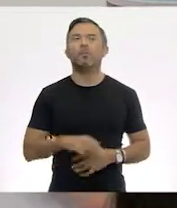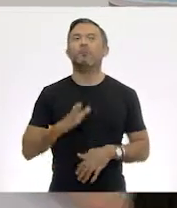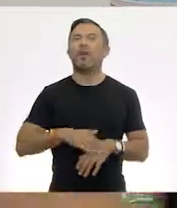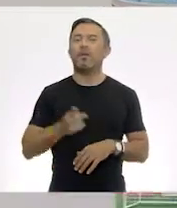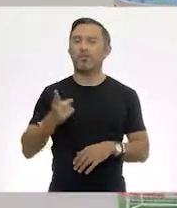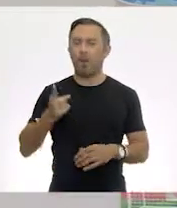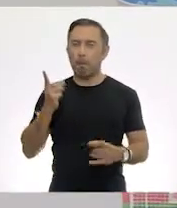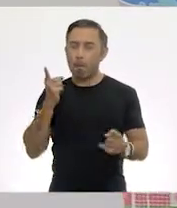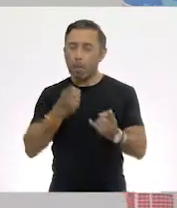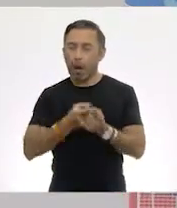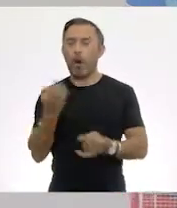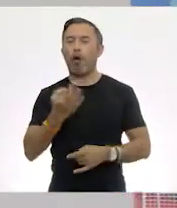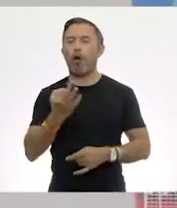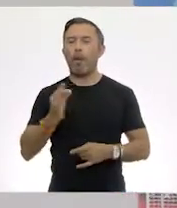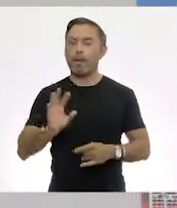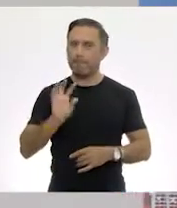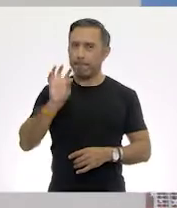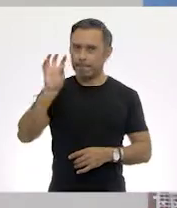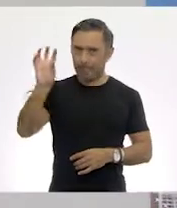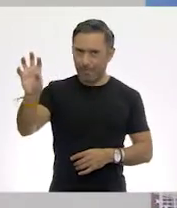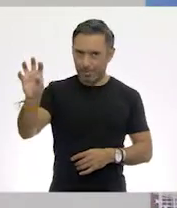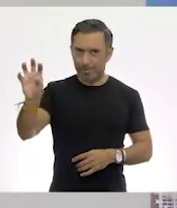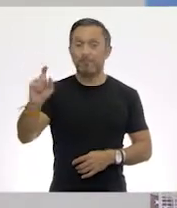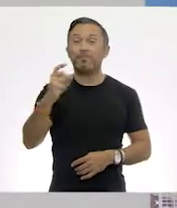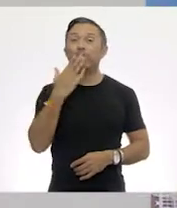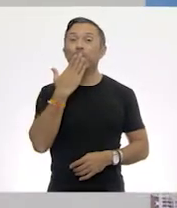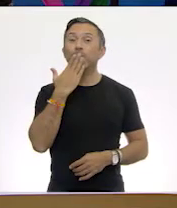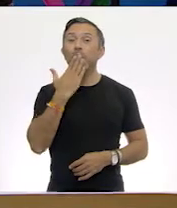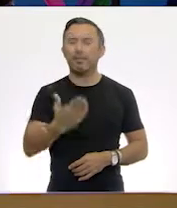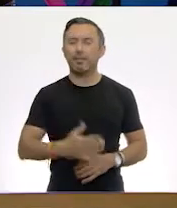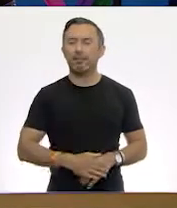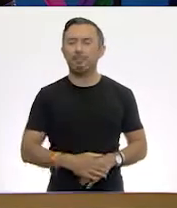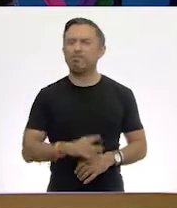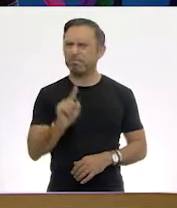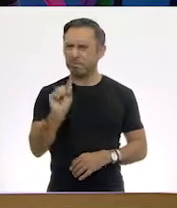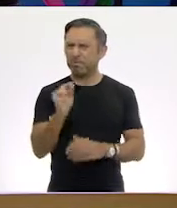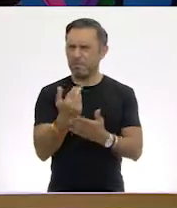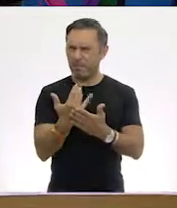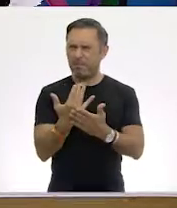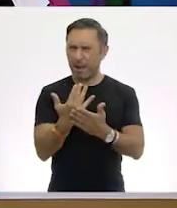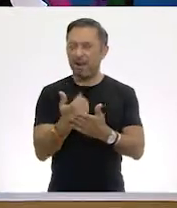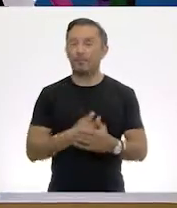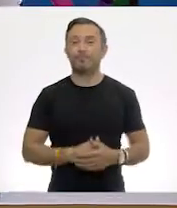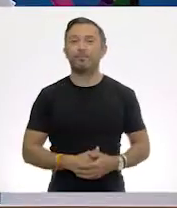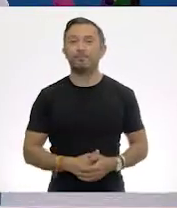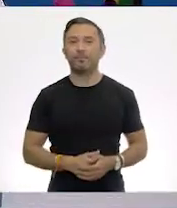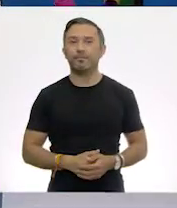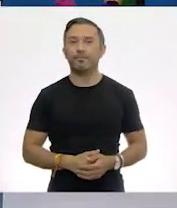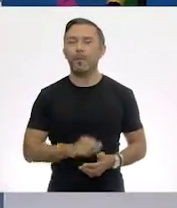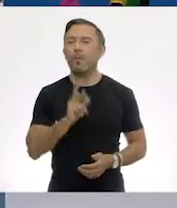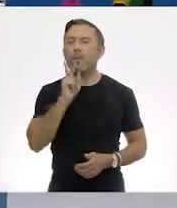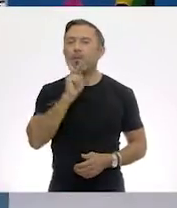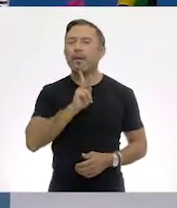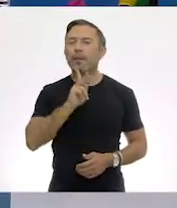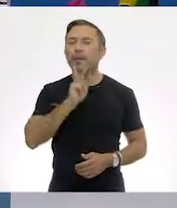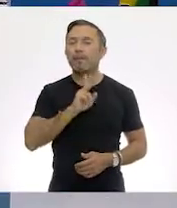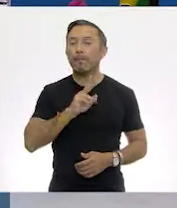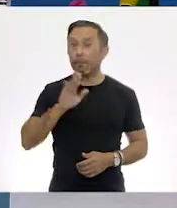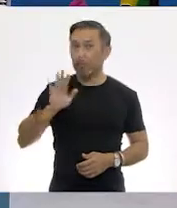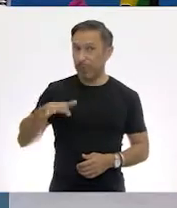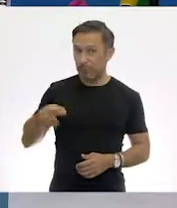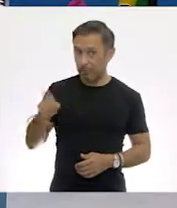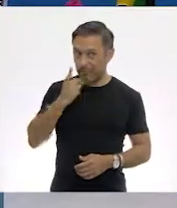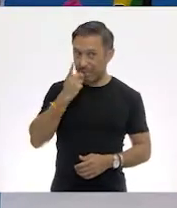Otro gol. Muy bien. Casi se le va. Pero esperen, vamos a comprobarlo. Nos dijeron que tenían